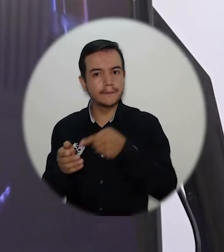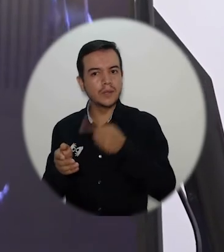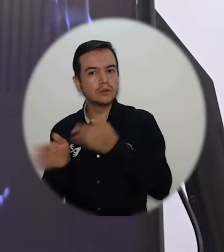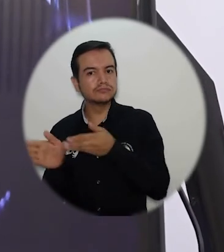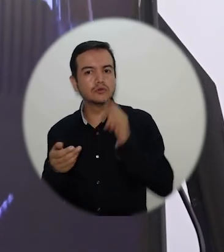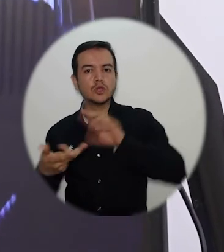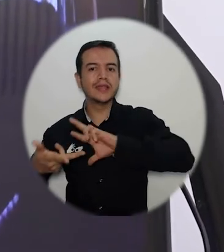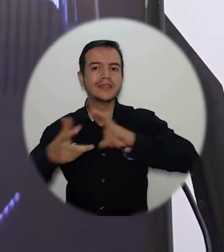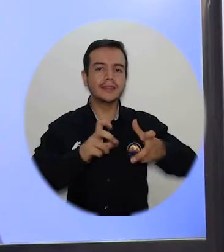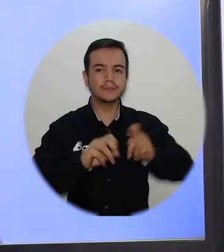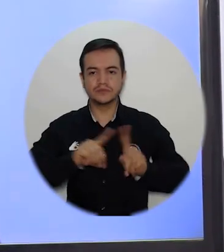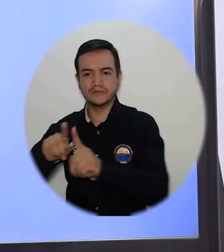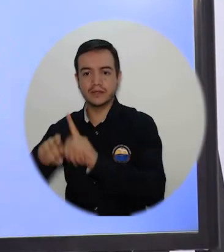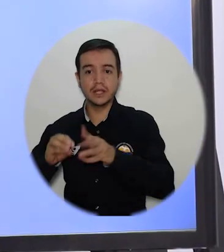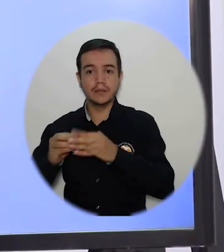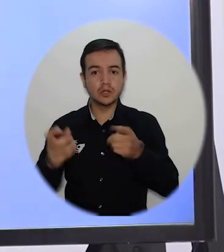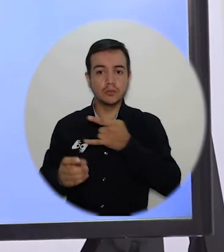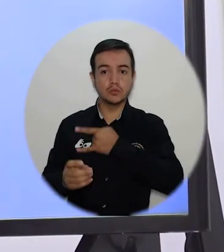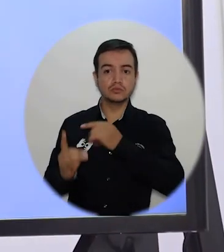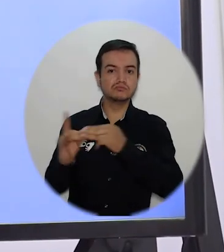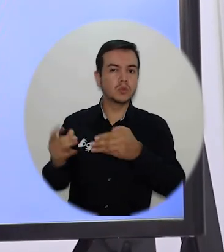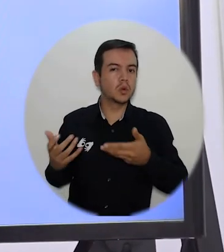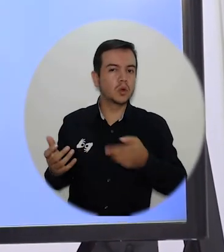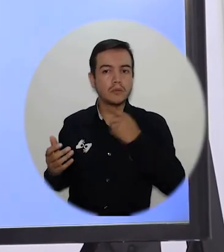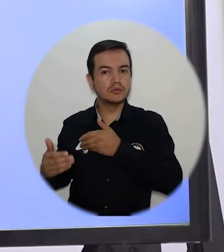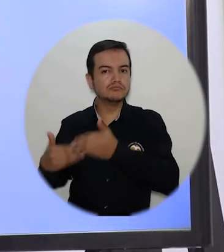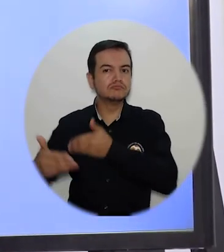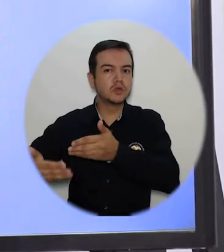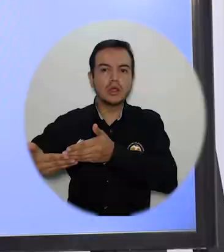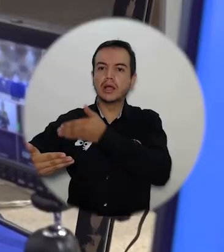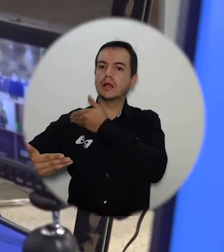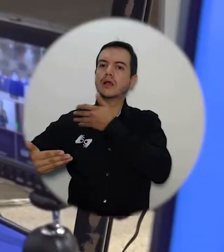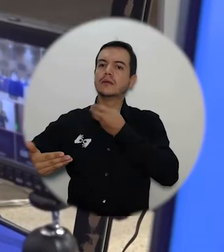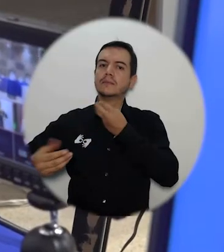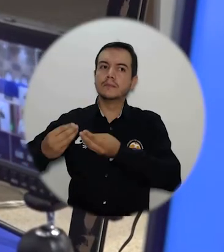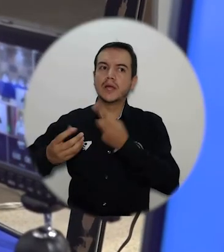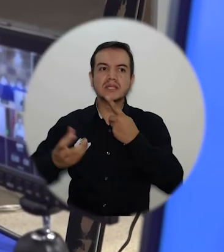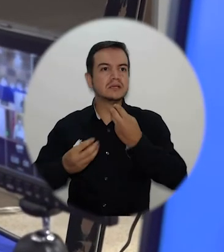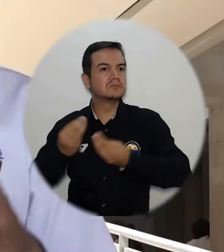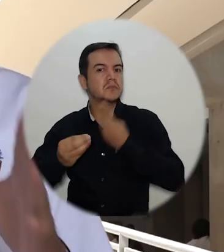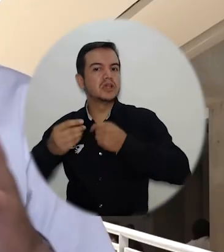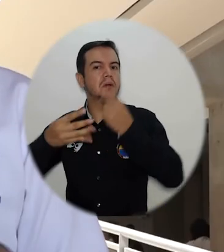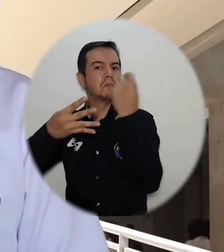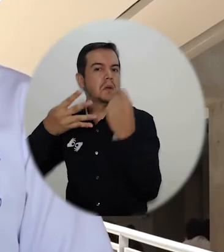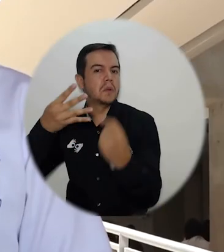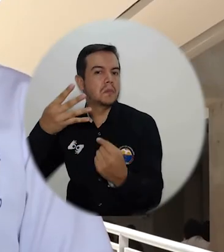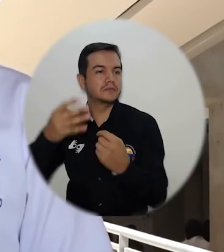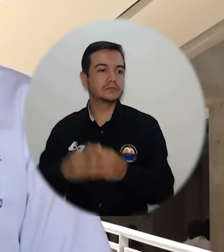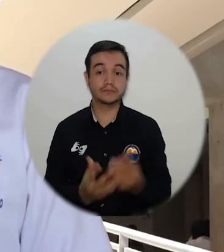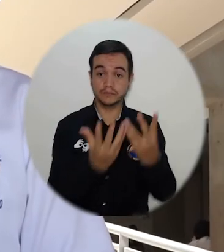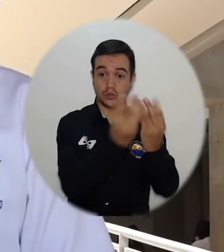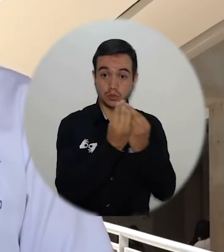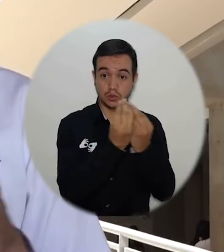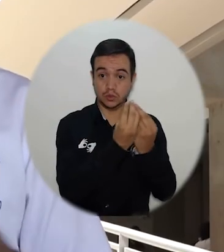conformada por los doctores Álvaro Franco Giraldo como par coordinador y Cristian Rojas Cerón como par académico. Decirles que en universidad seguimos